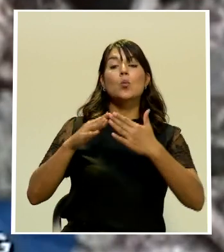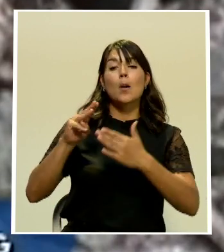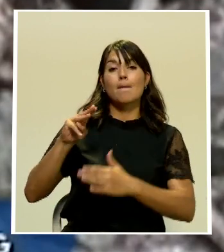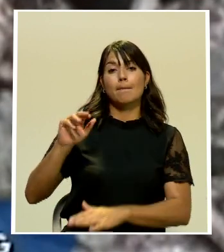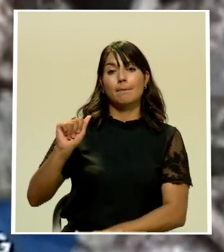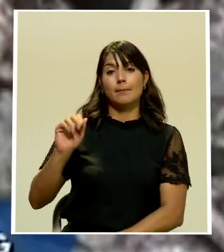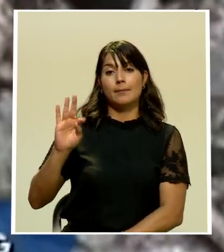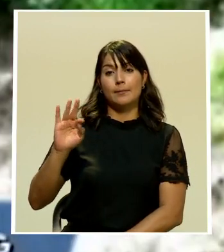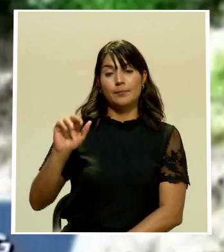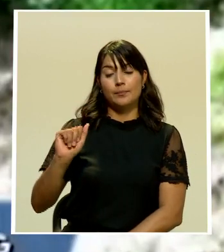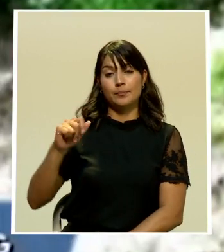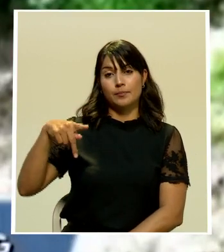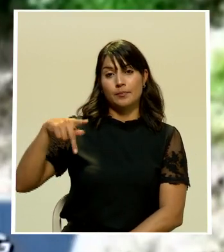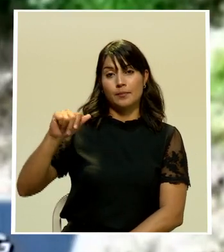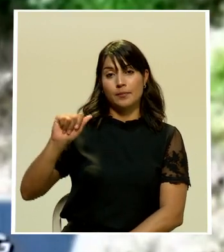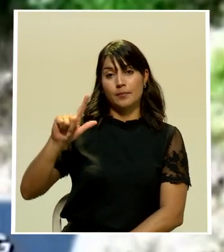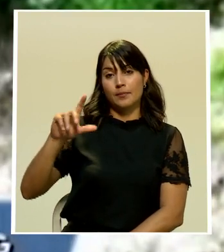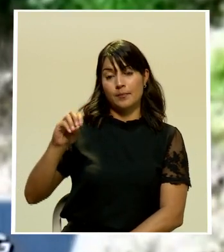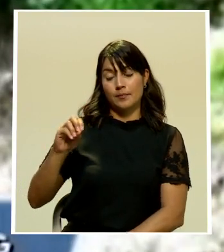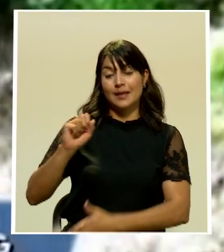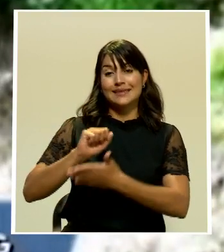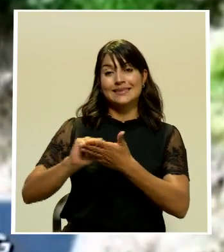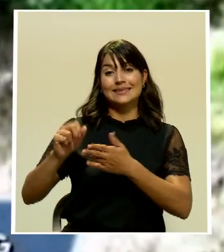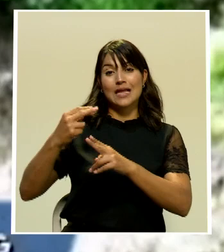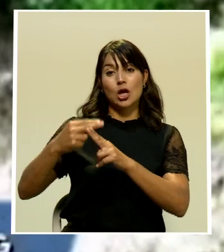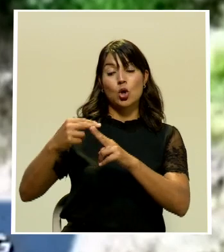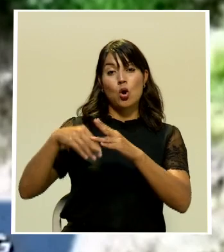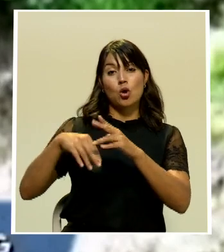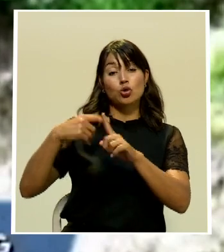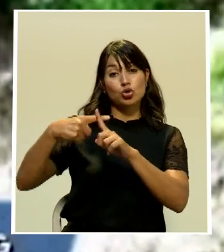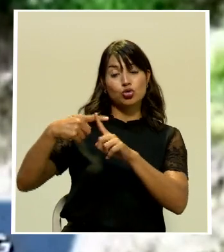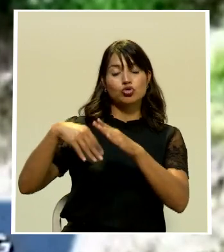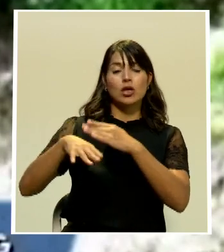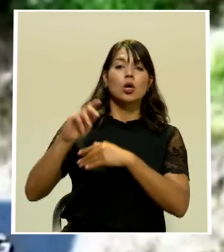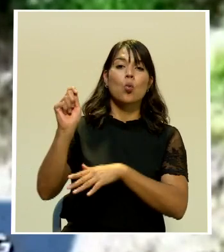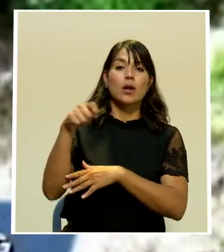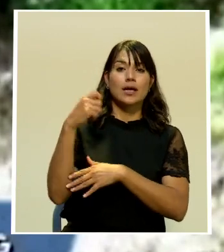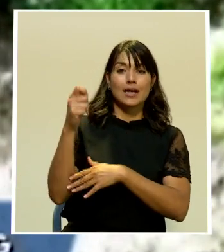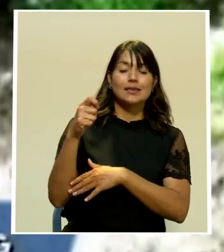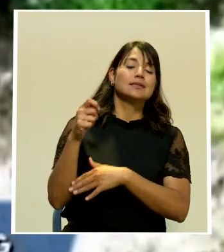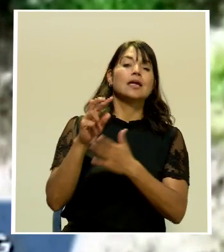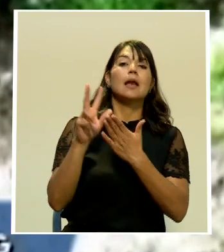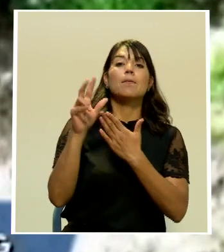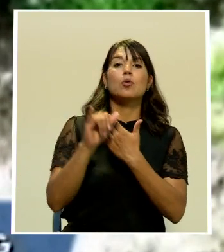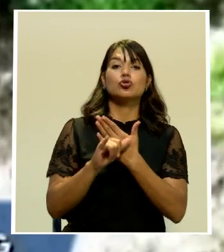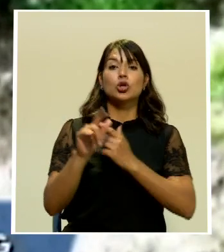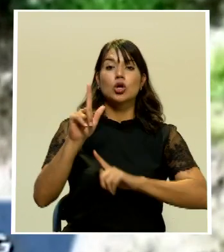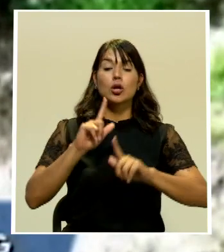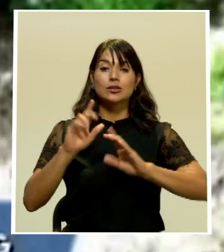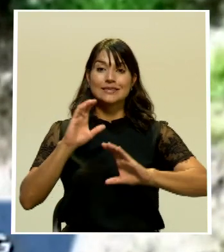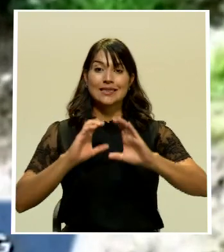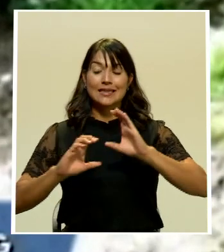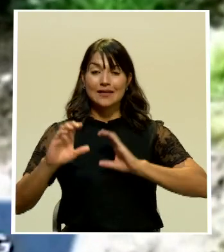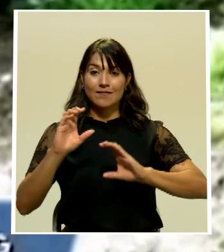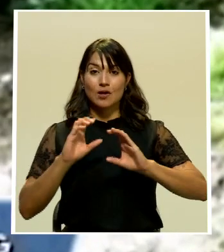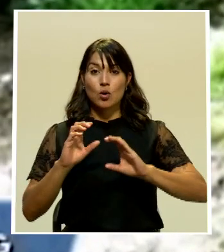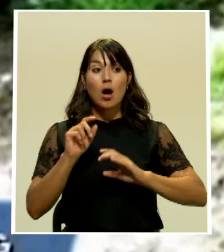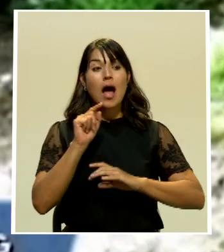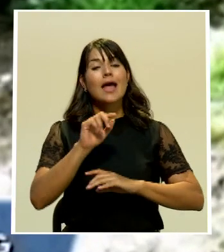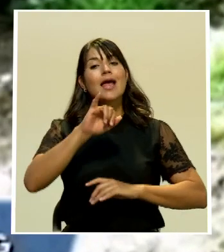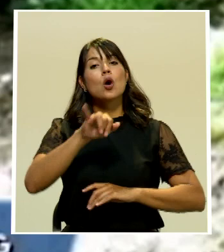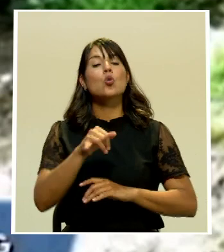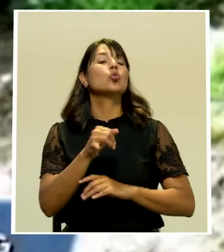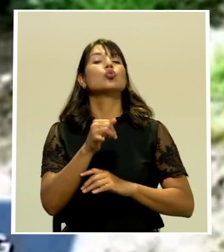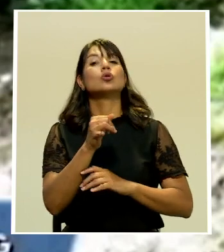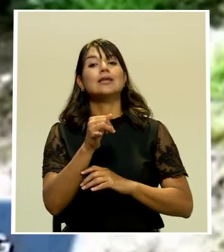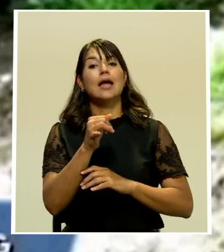Cruz en Guanacaste se trata del proyecto Mi Laboratorio Científico Matapalo y su Bosque con el cual la Junta de la Escuela de